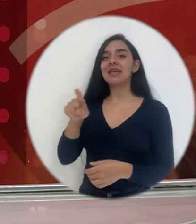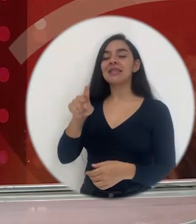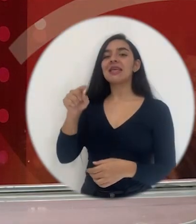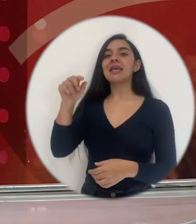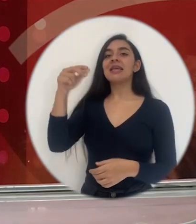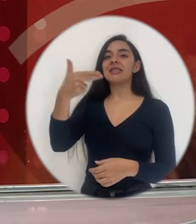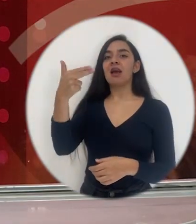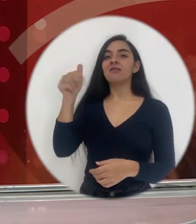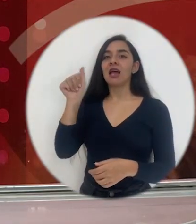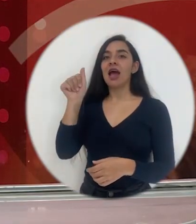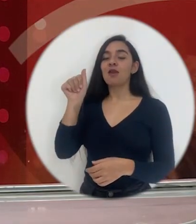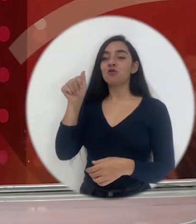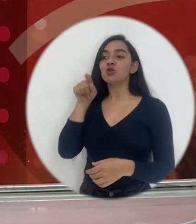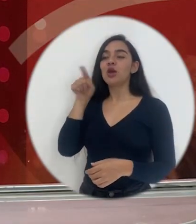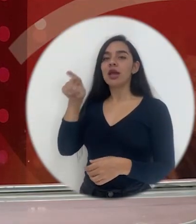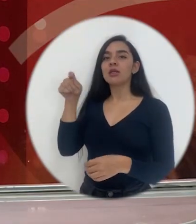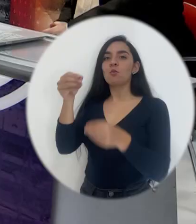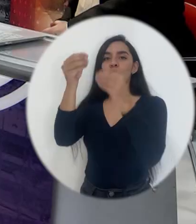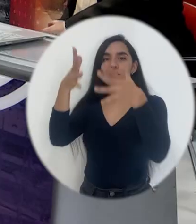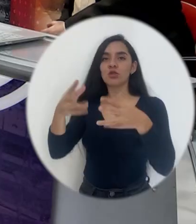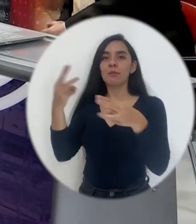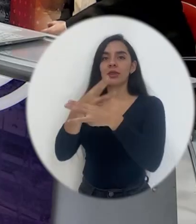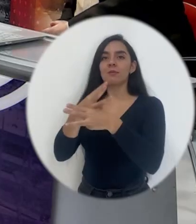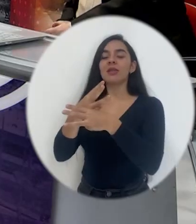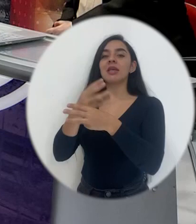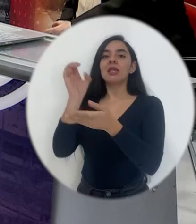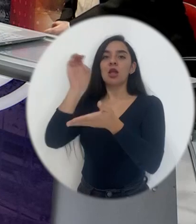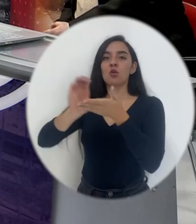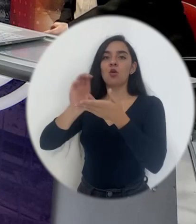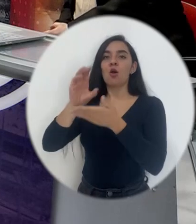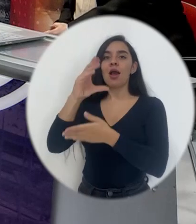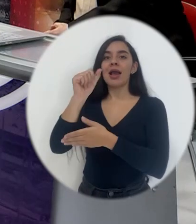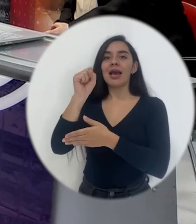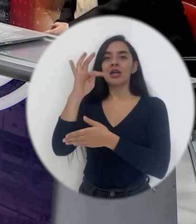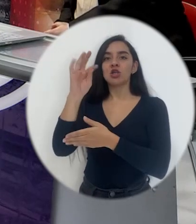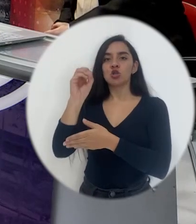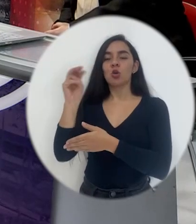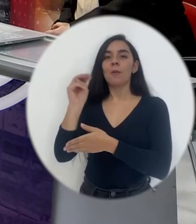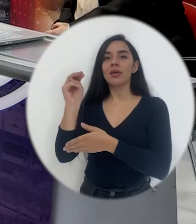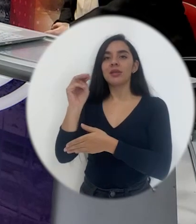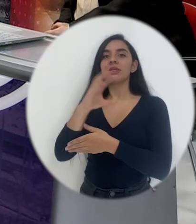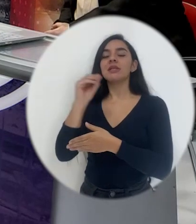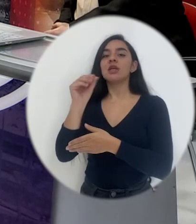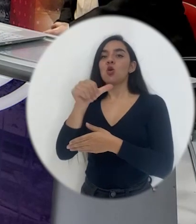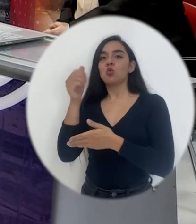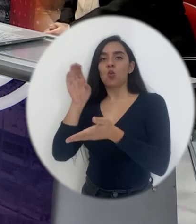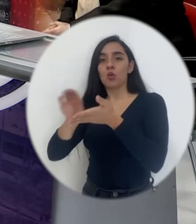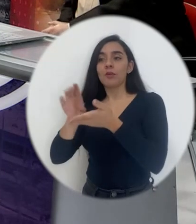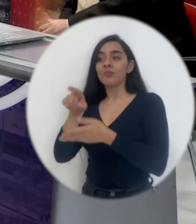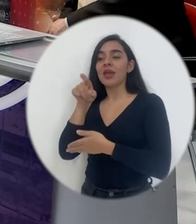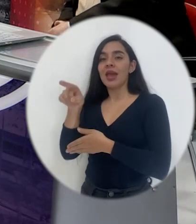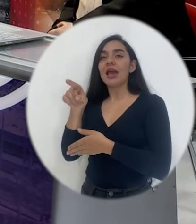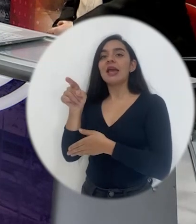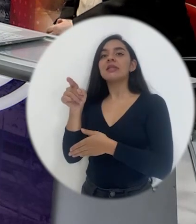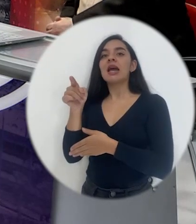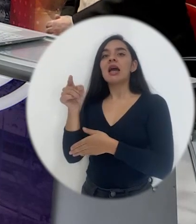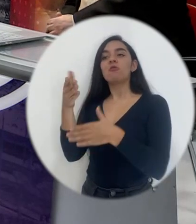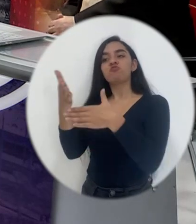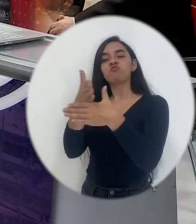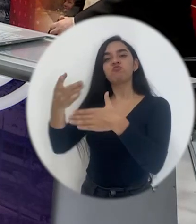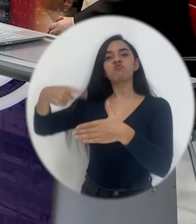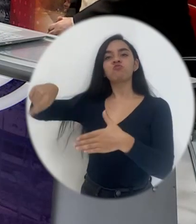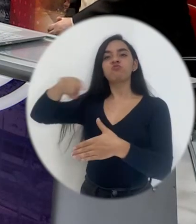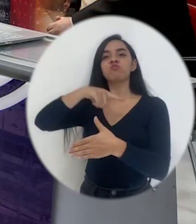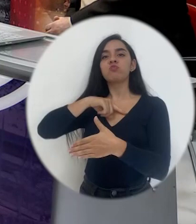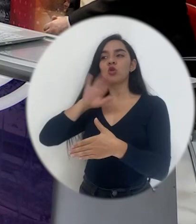Sí. Chávez Arroyo es profesora de matemática del liceo Castro Madrid y del liceo José Joaquín Vargas Calvo. Ella nos